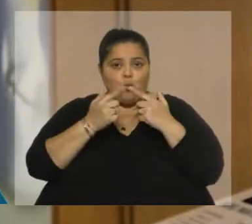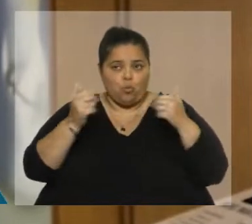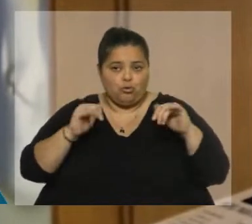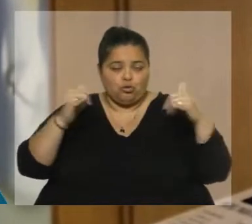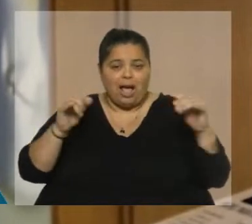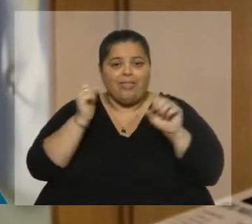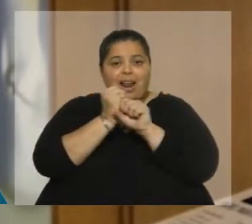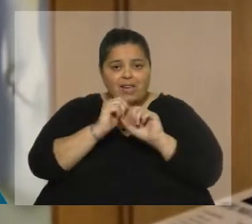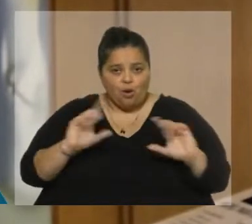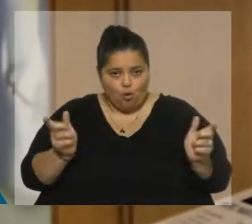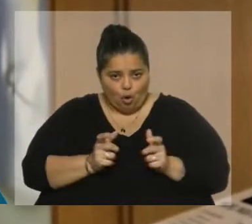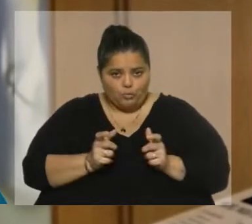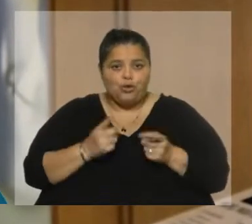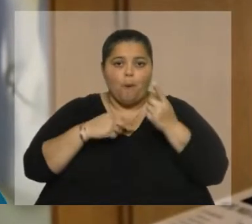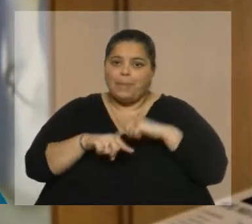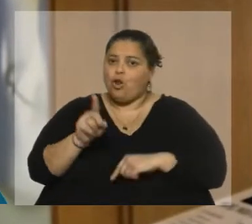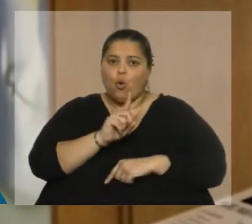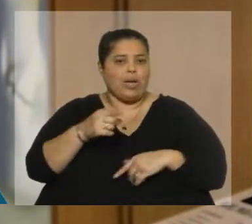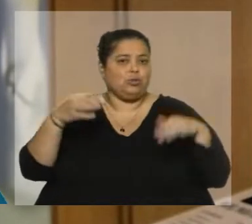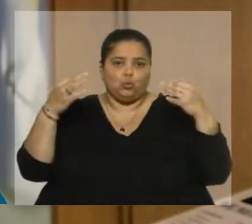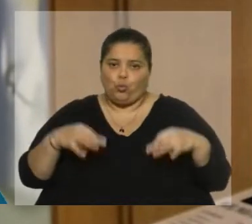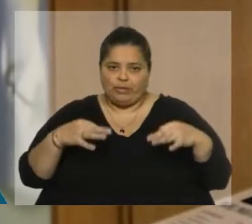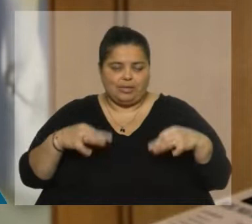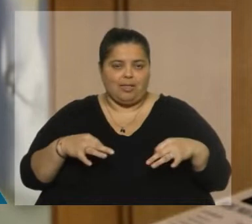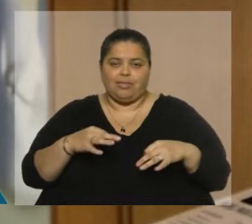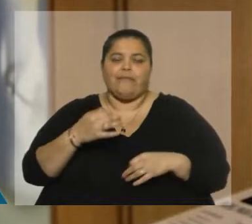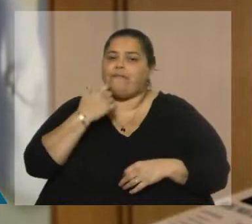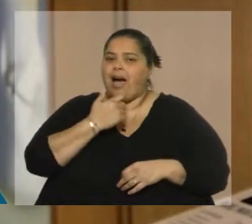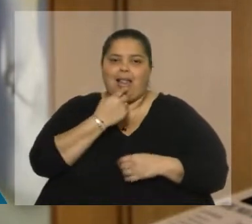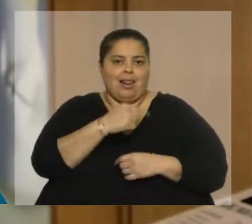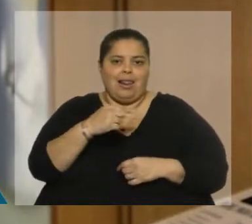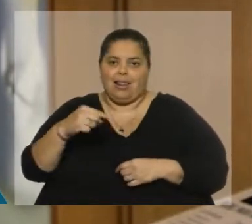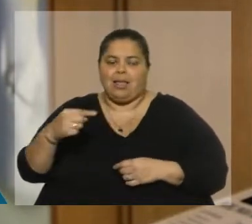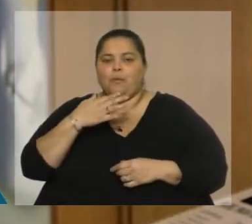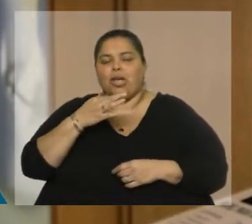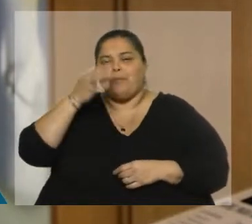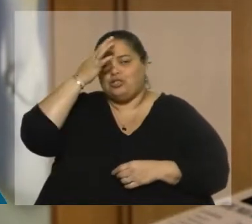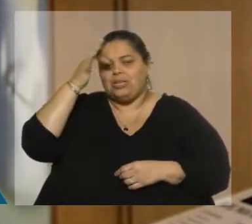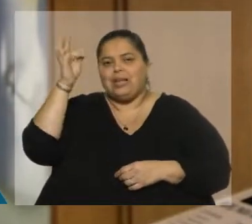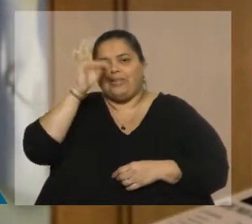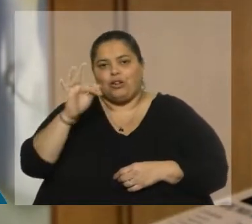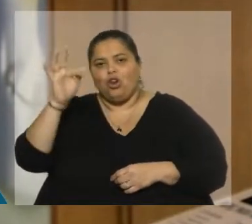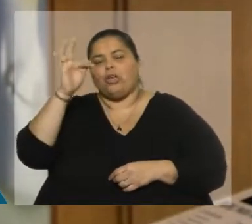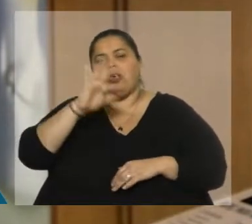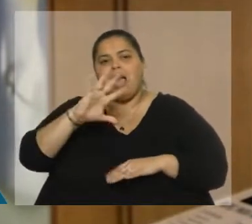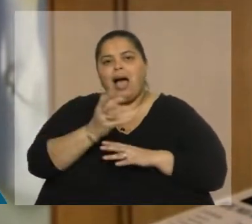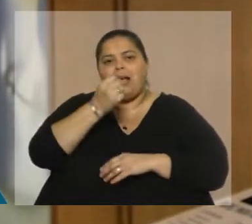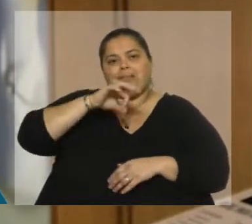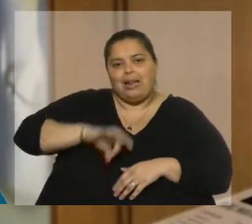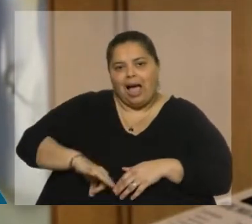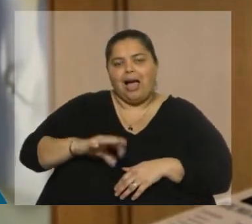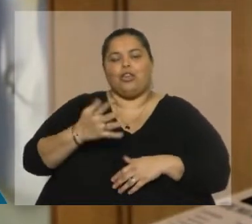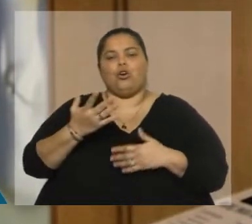pero que sigue siendo insuficiente en muchos terrenos, en ciencia y tecnología, en recuperación de salarios,